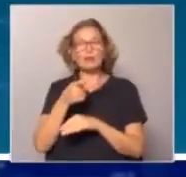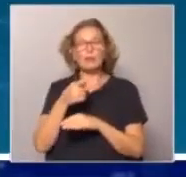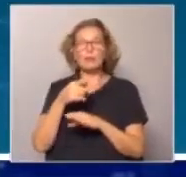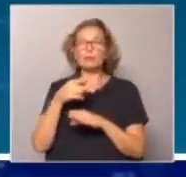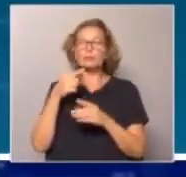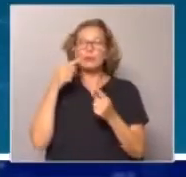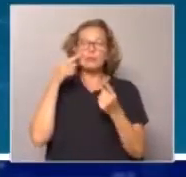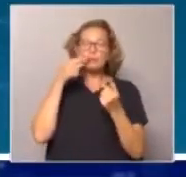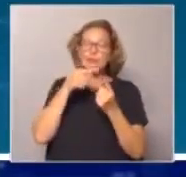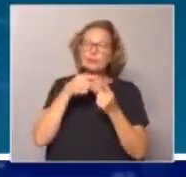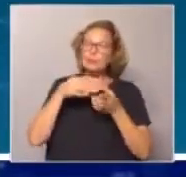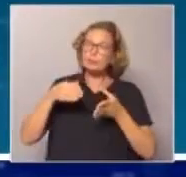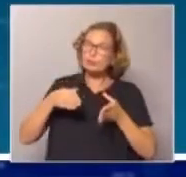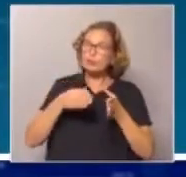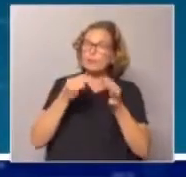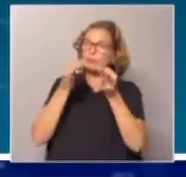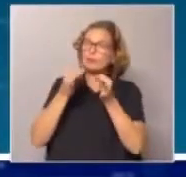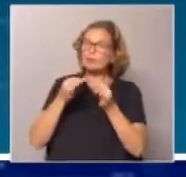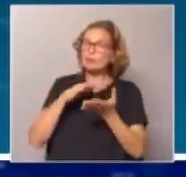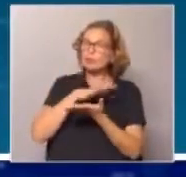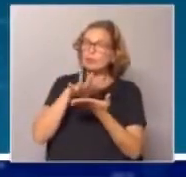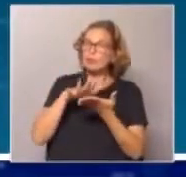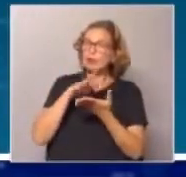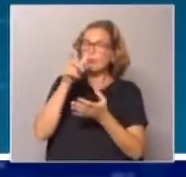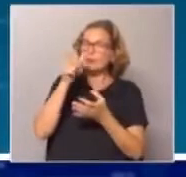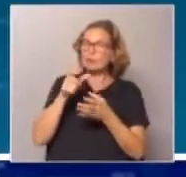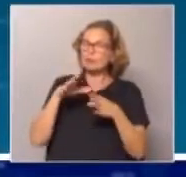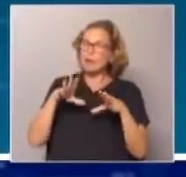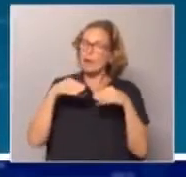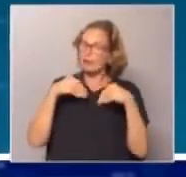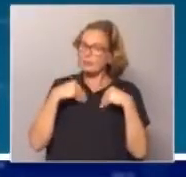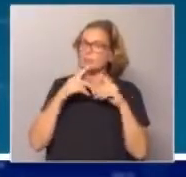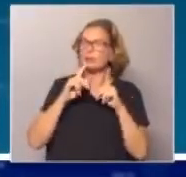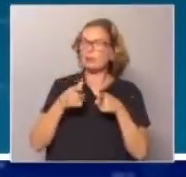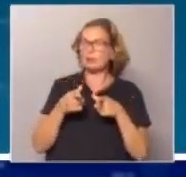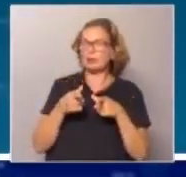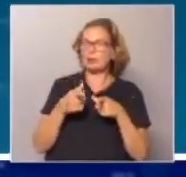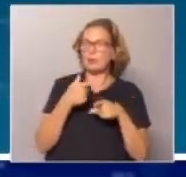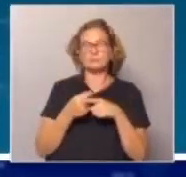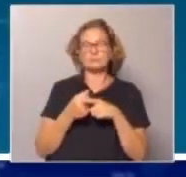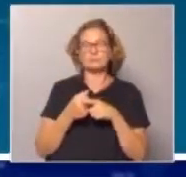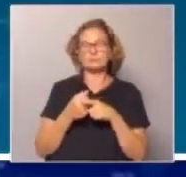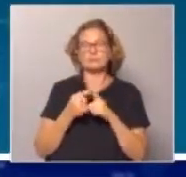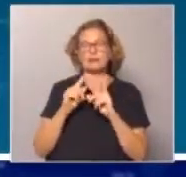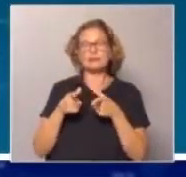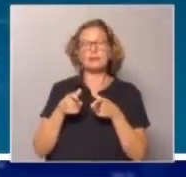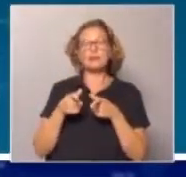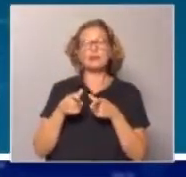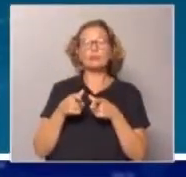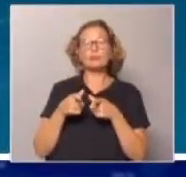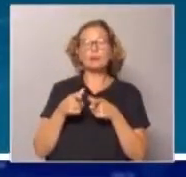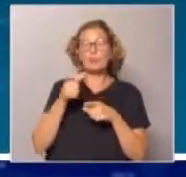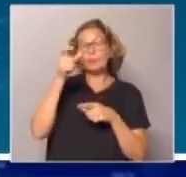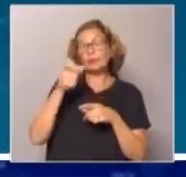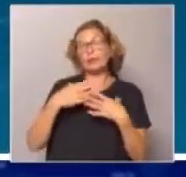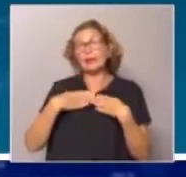mantener el bienestar de la población, la población también tiende a adherir más con mayor facilidad. Y también cuando las